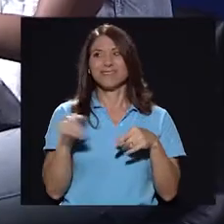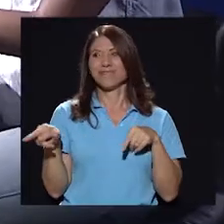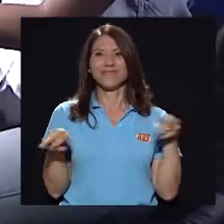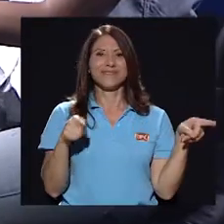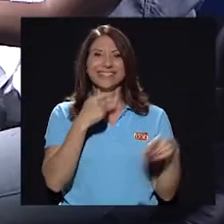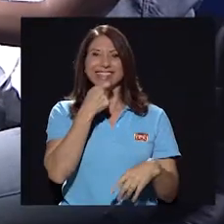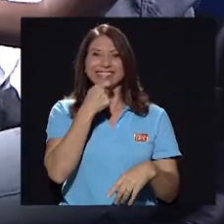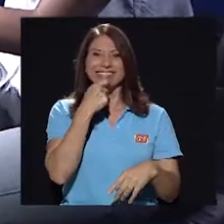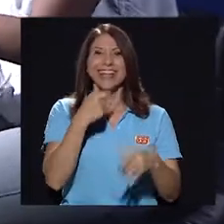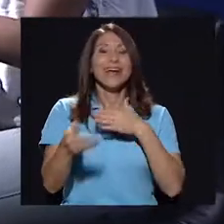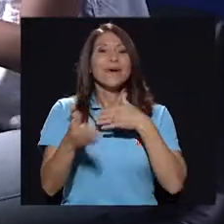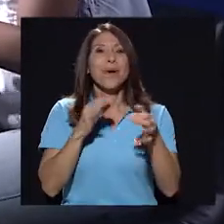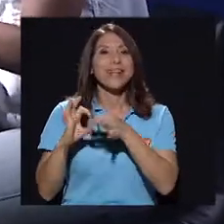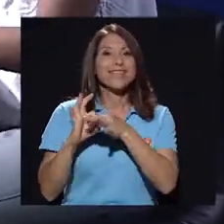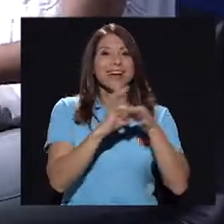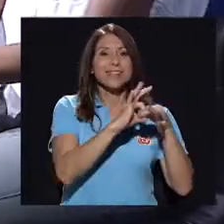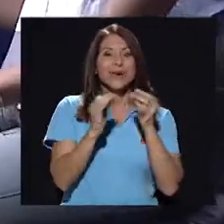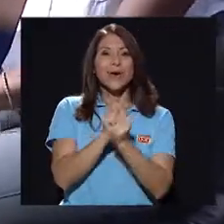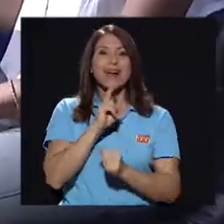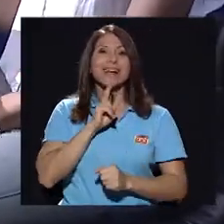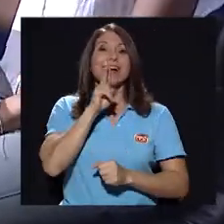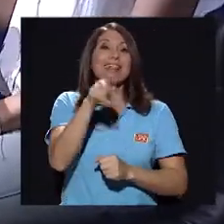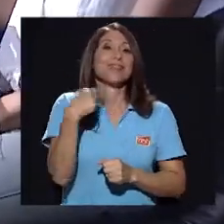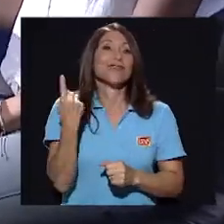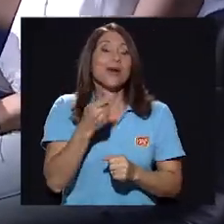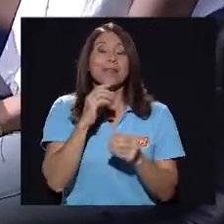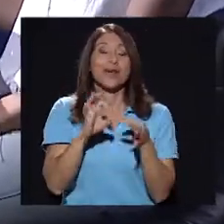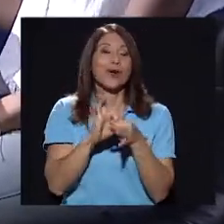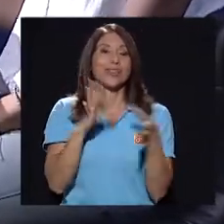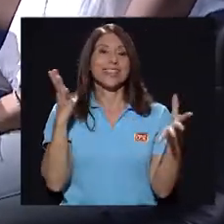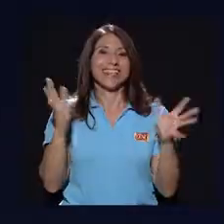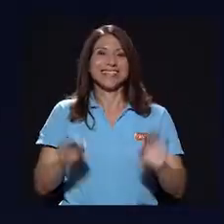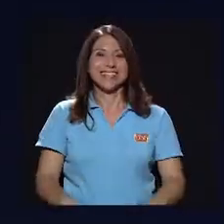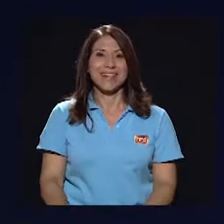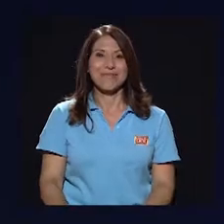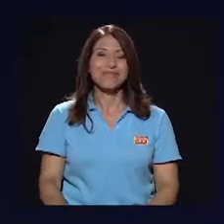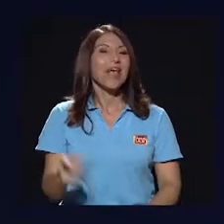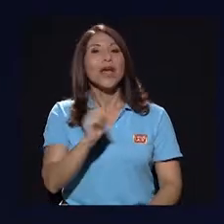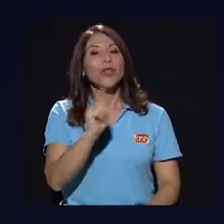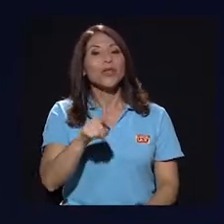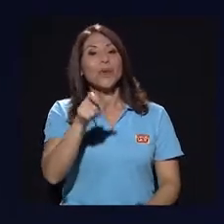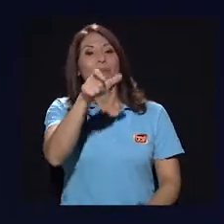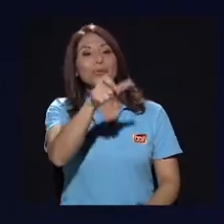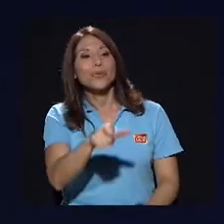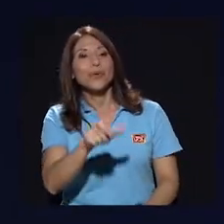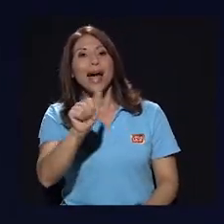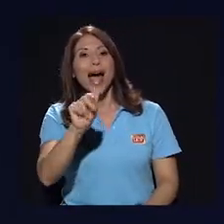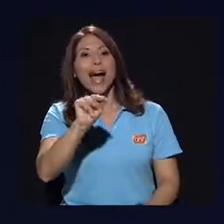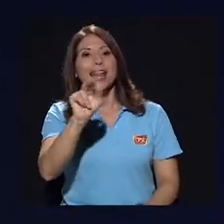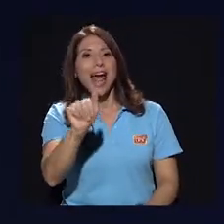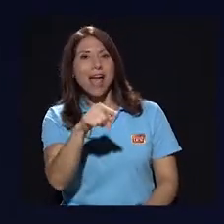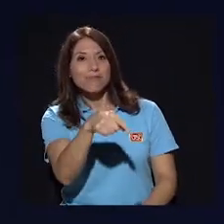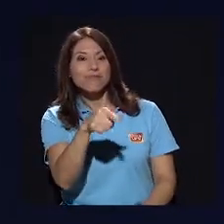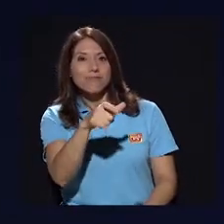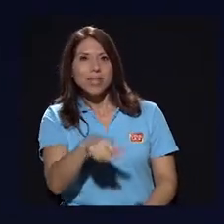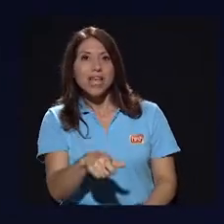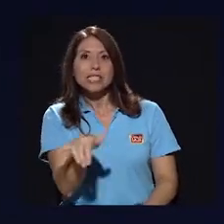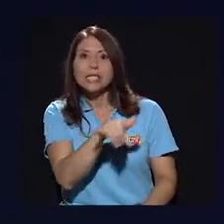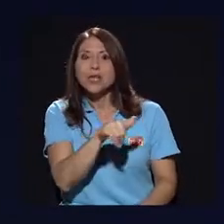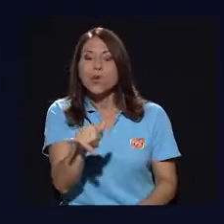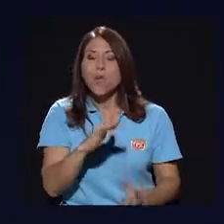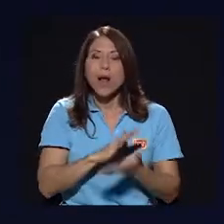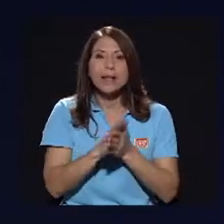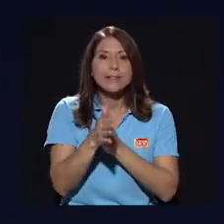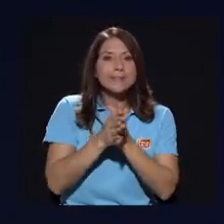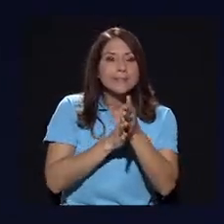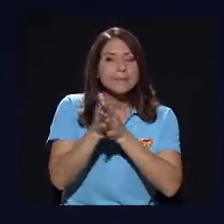Cualquier relación con la realidad es mera coincidencia. No, bueno, este personaje, Ana, de repente es un poco, bueno, es